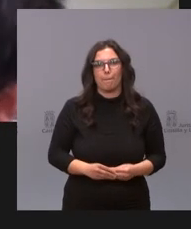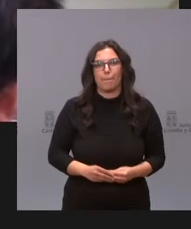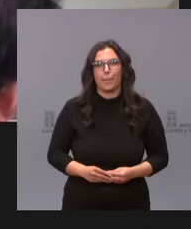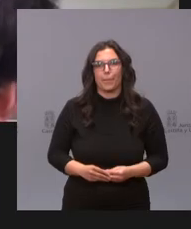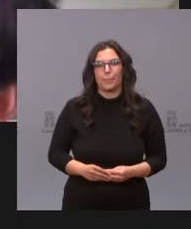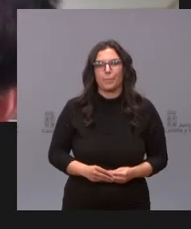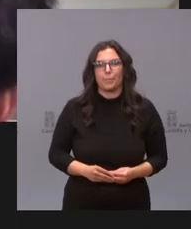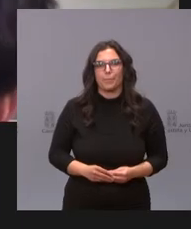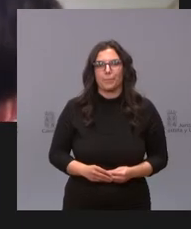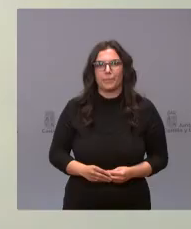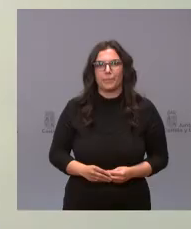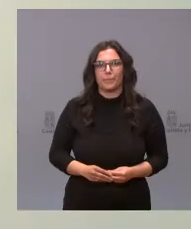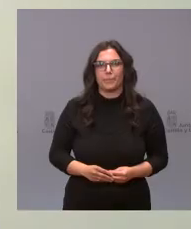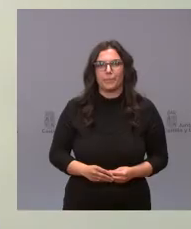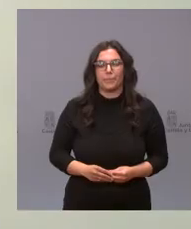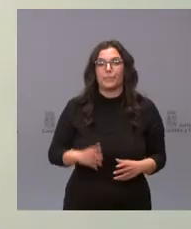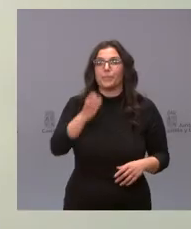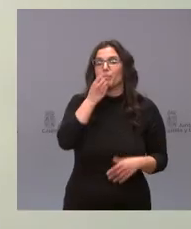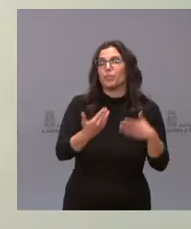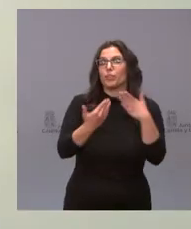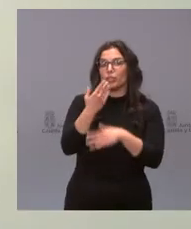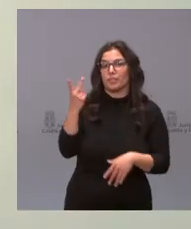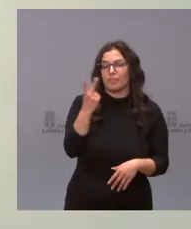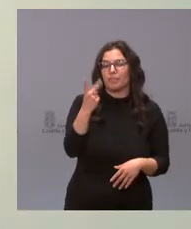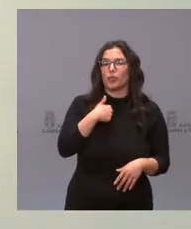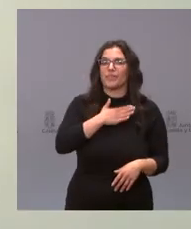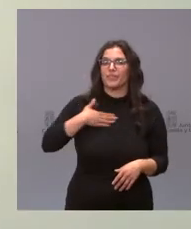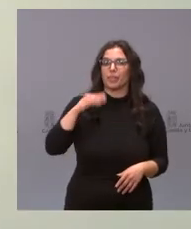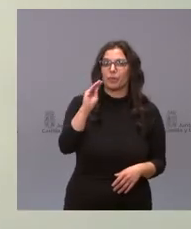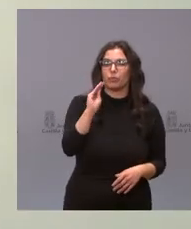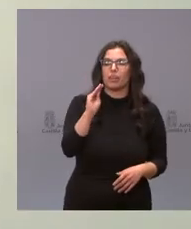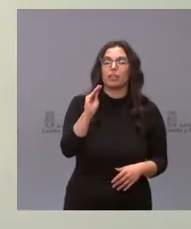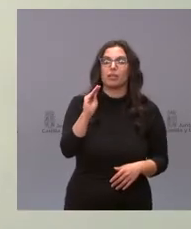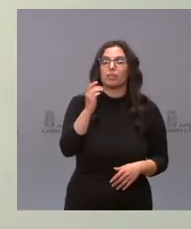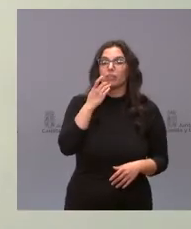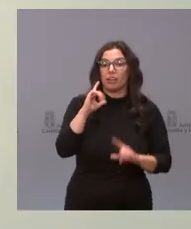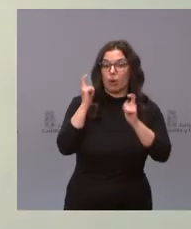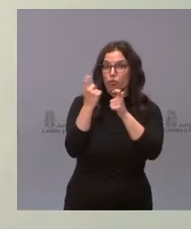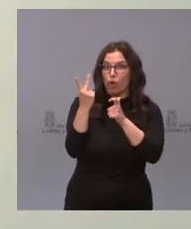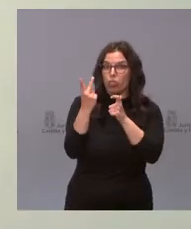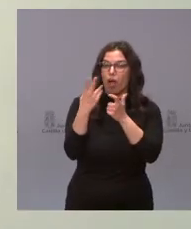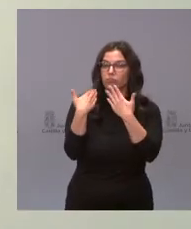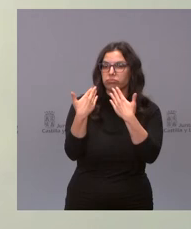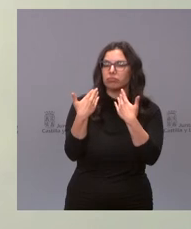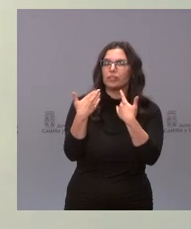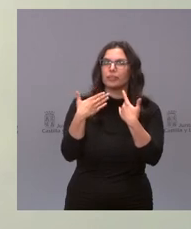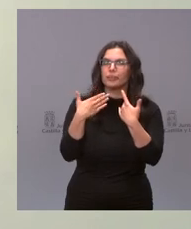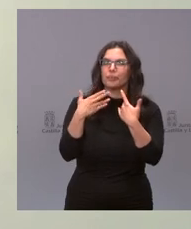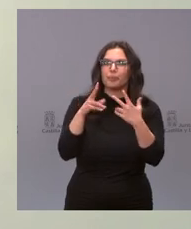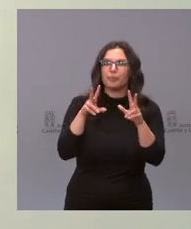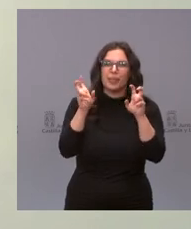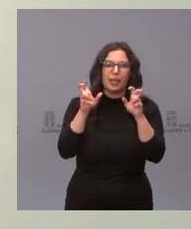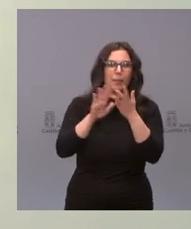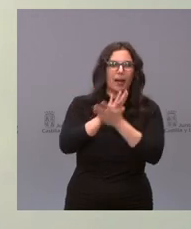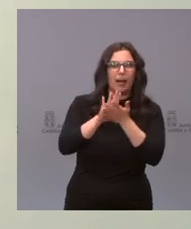Ricardo sí buenos días ambos yo les quería preguntar si en algún momento de la reunión han llegado a hablar o incluso